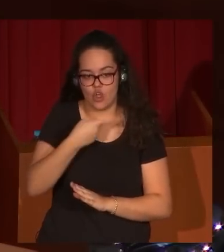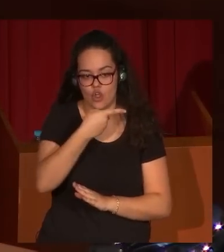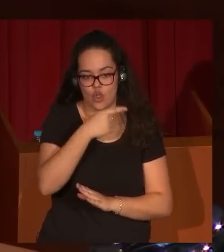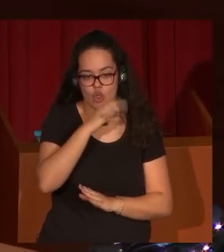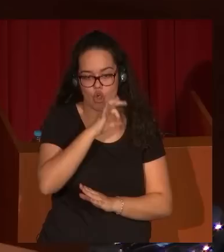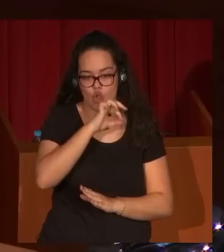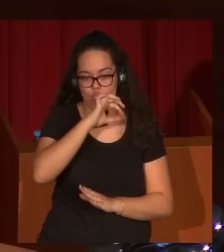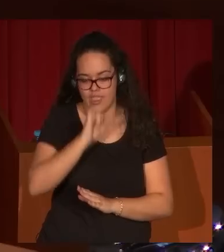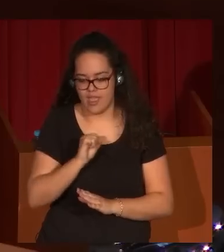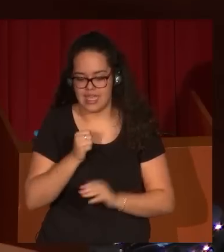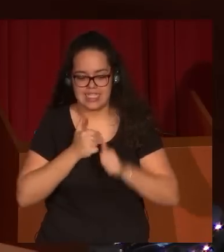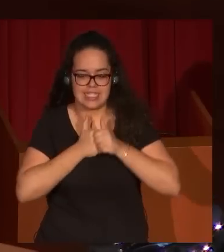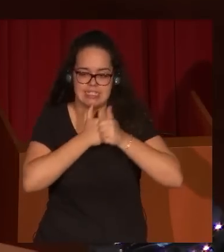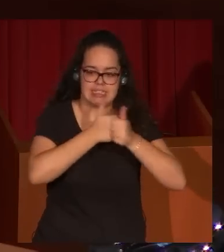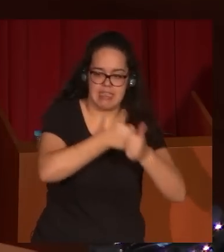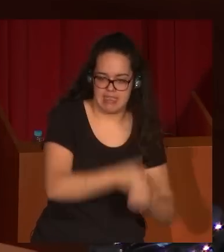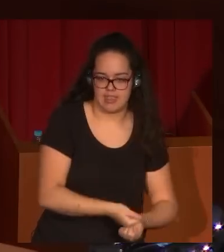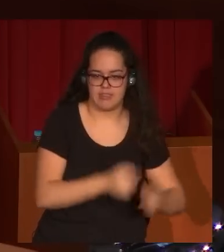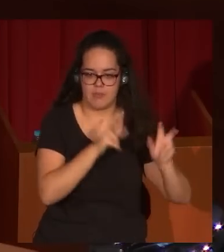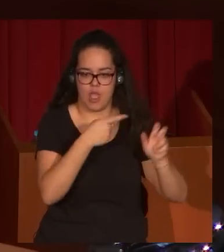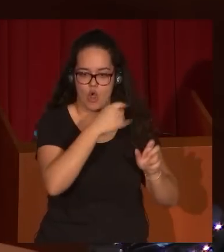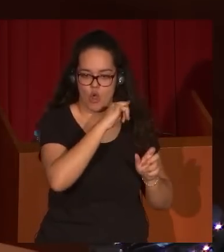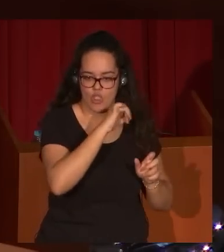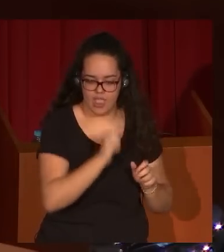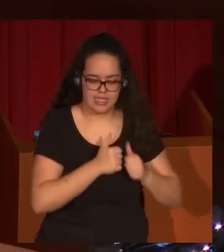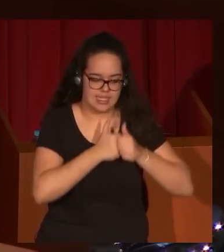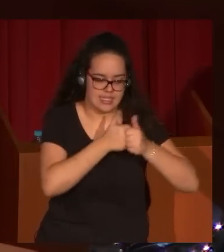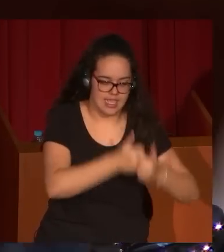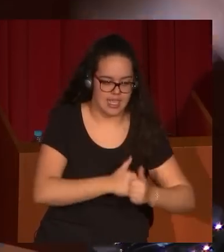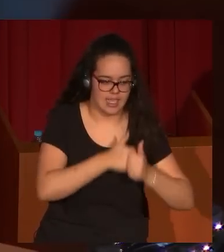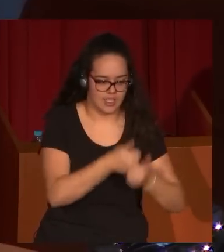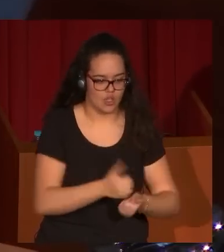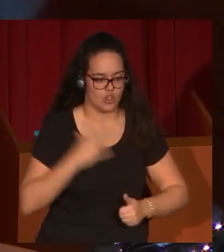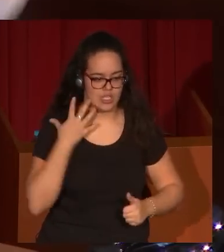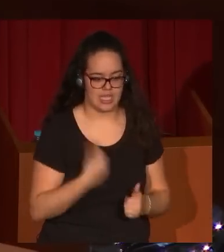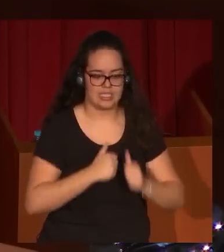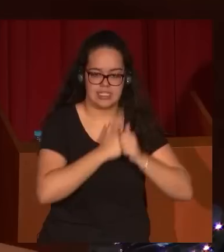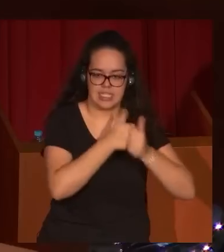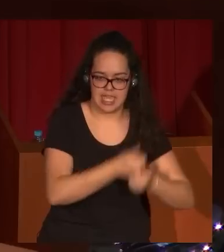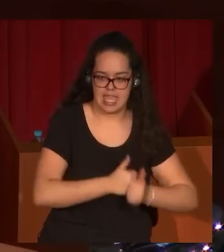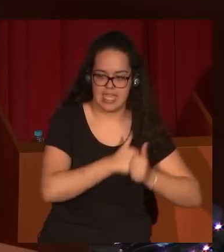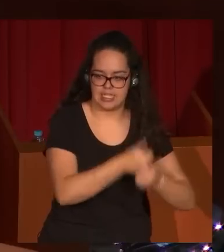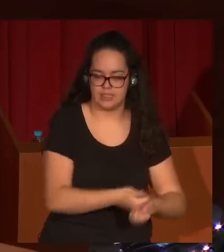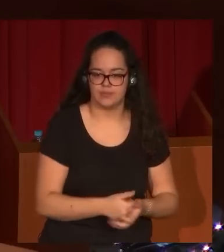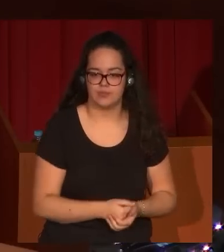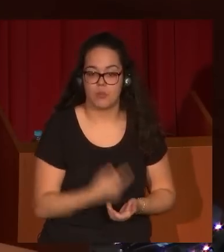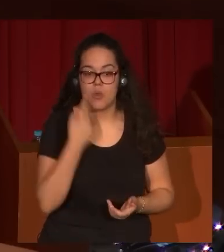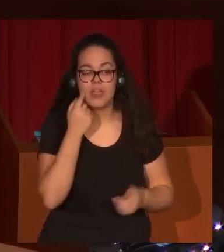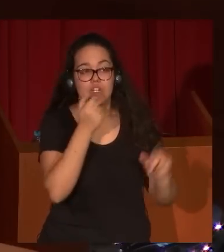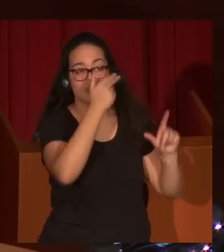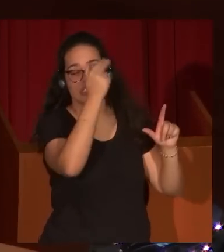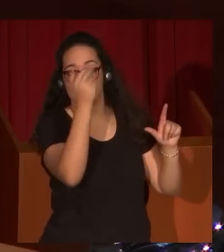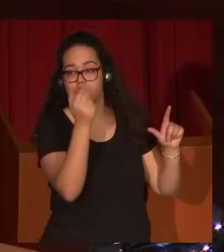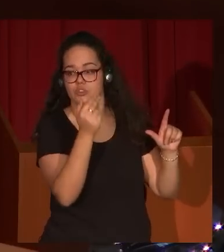Goya, seguía el estilo de Goya, seguía los temas de Goya. Si recuerdan ustedes el Museo Lázaro Galdiano, los techos están pintados por Eugenio Lucas